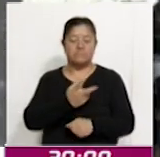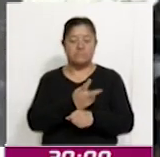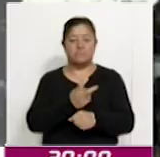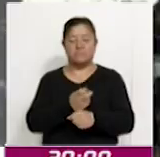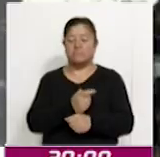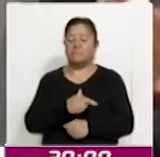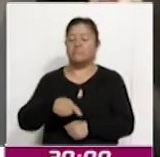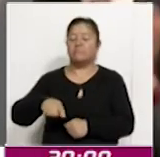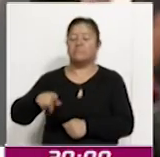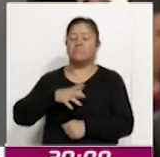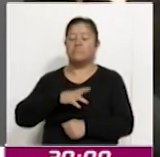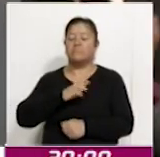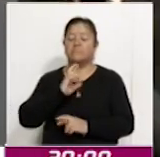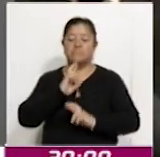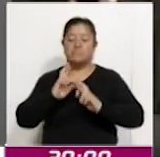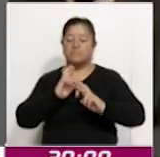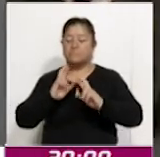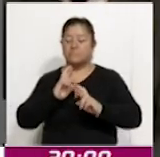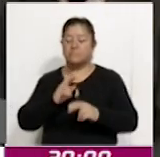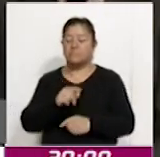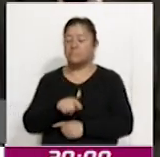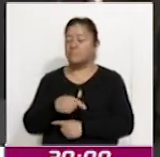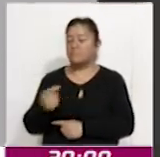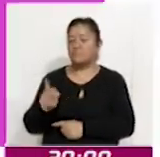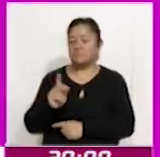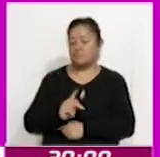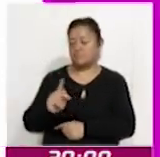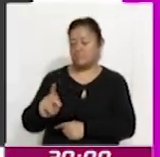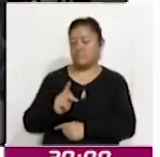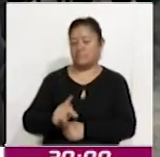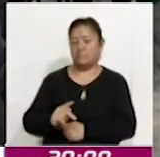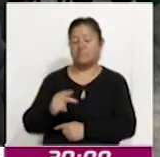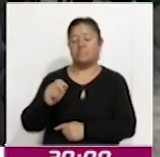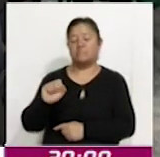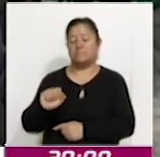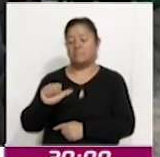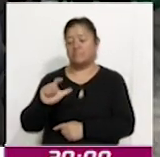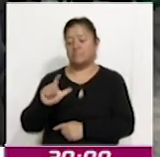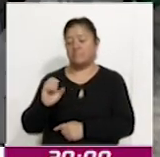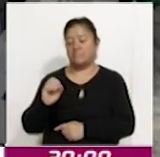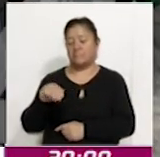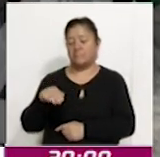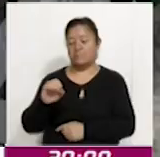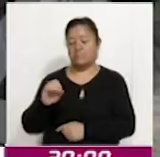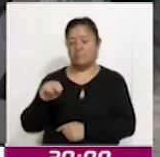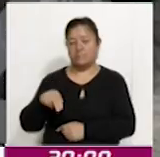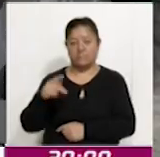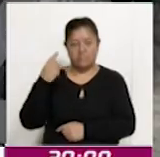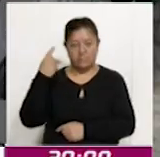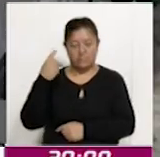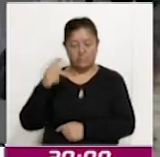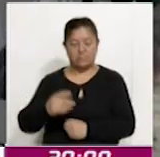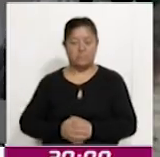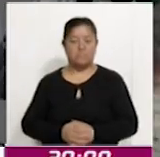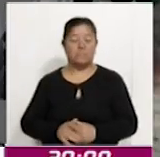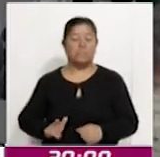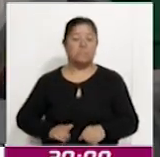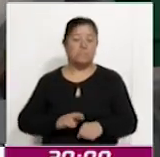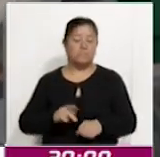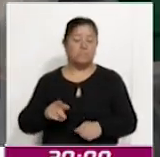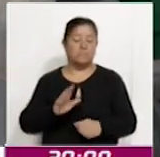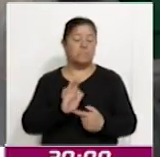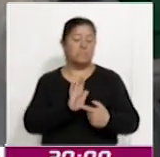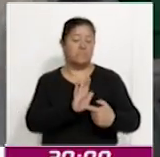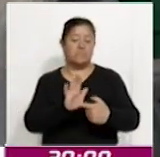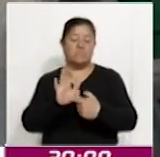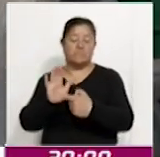informe de resultados de su homólogo Sergio Salomón Céspedes Peregrina. Exponen en el Congreso del Estado resultados del sistema de incubación